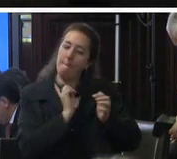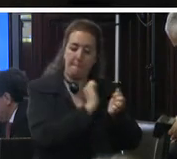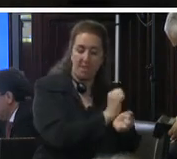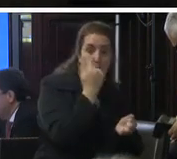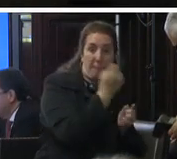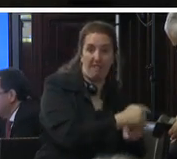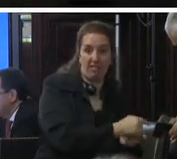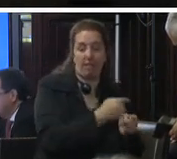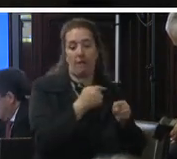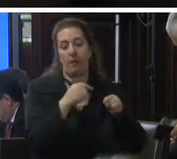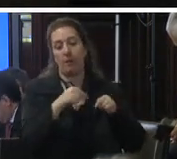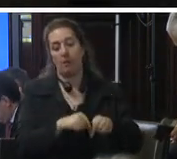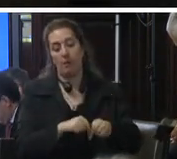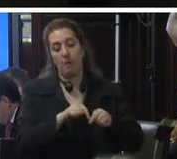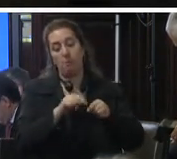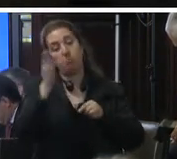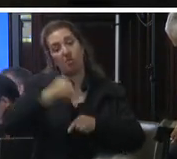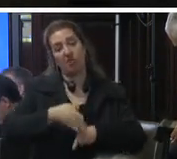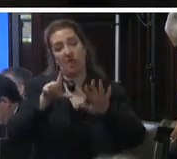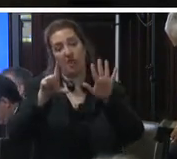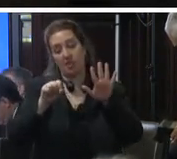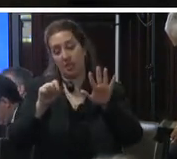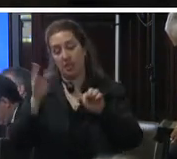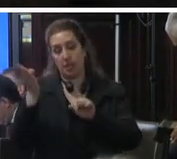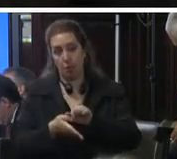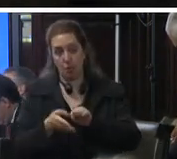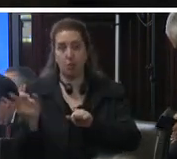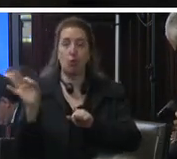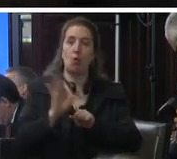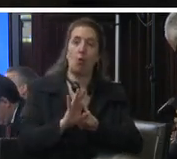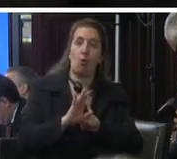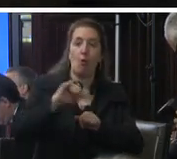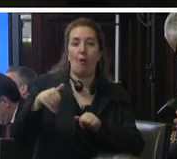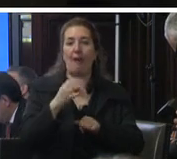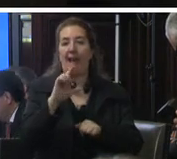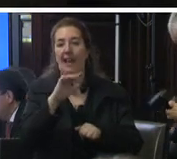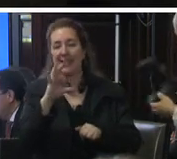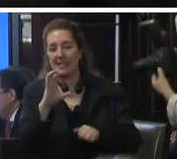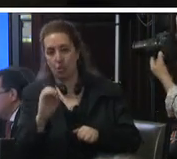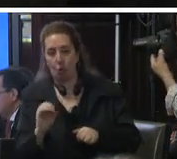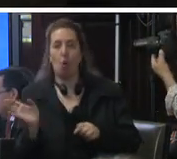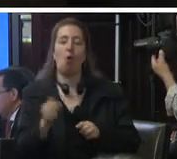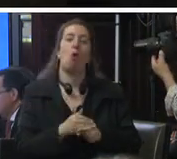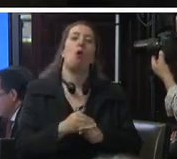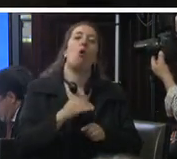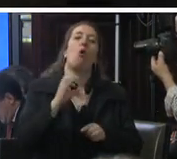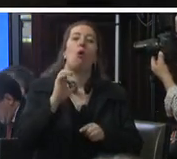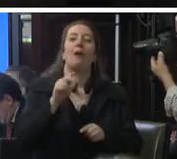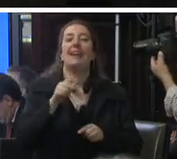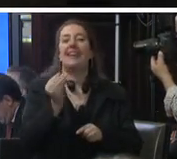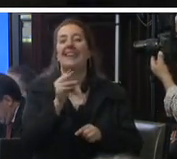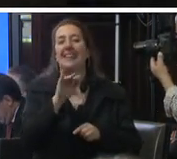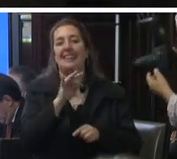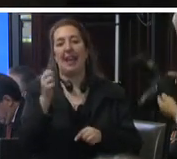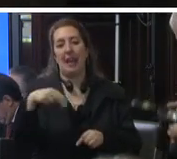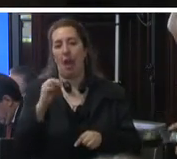porcentaje asciende a 70 por ciento o como baja california sur jalisco chiapas oaxaca y quintana roo en donde